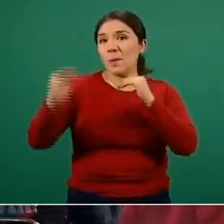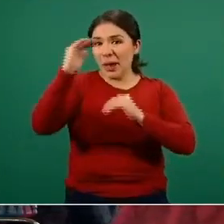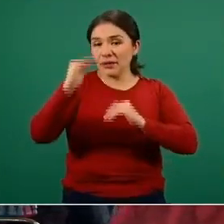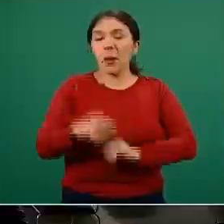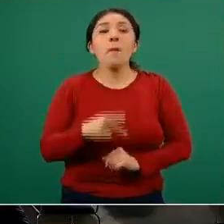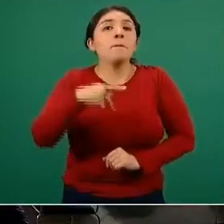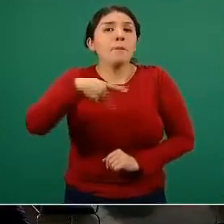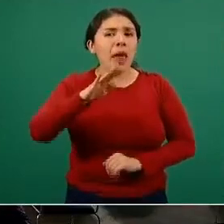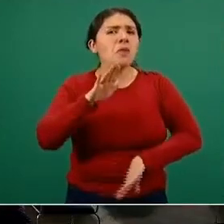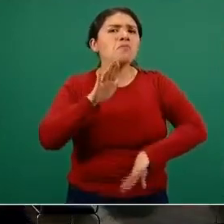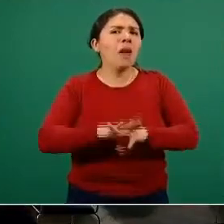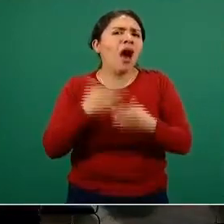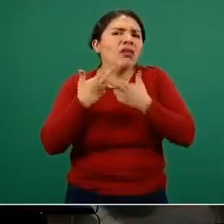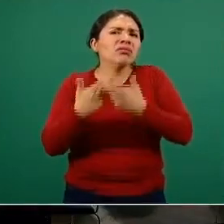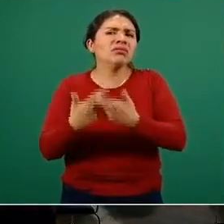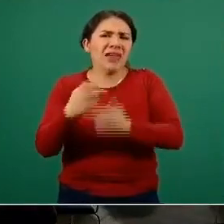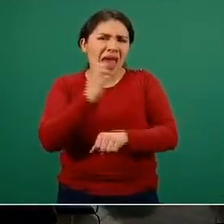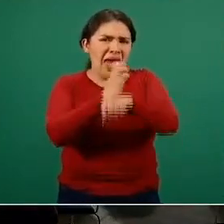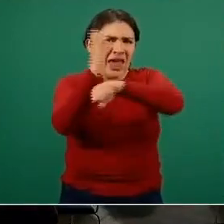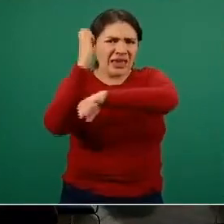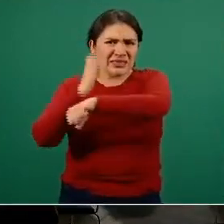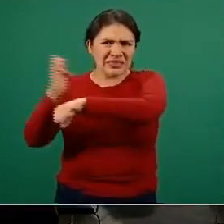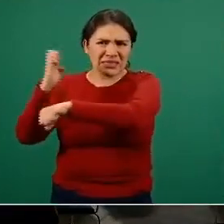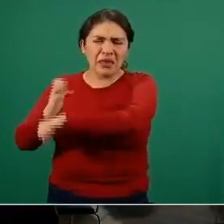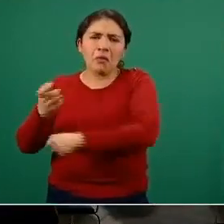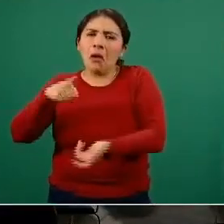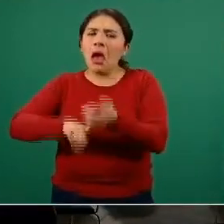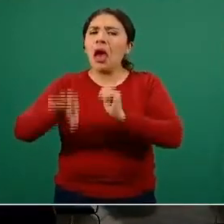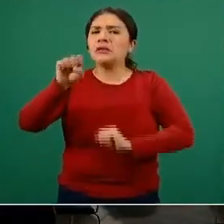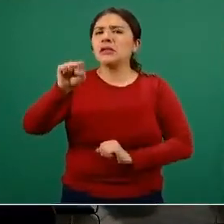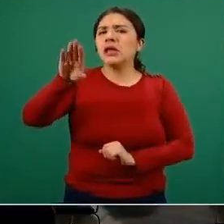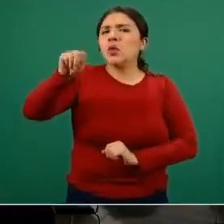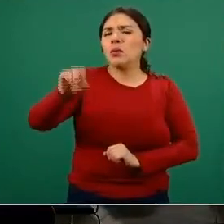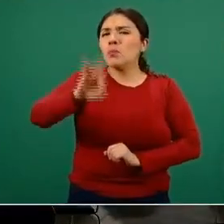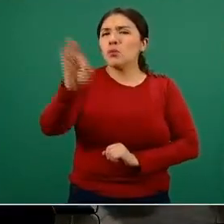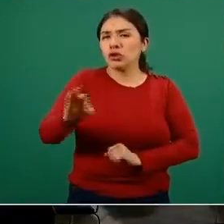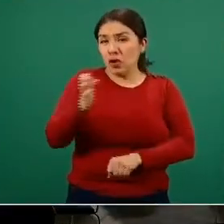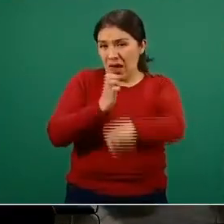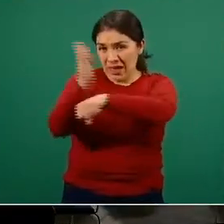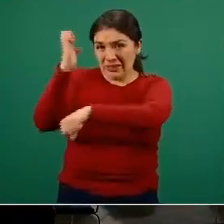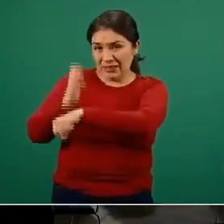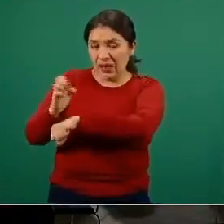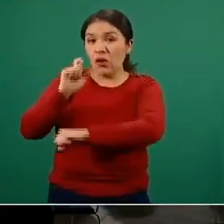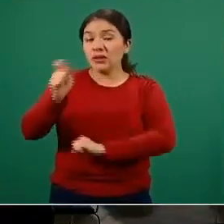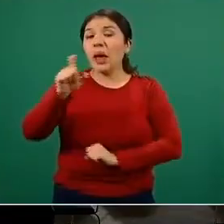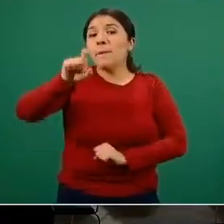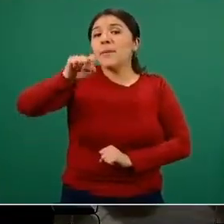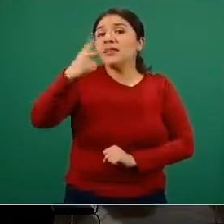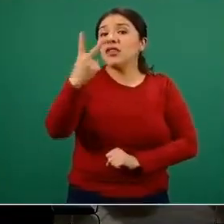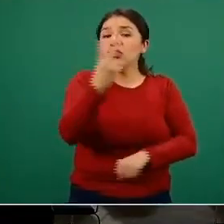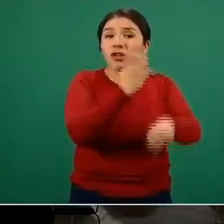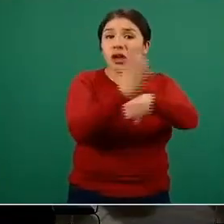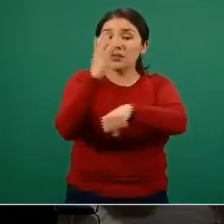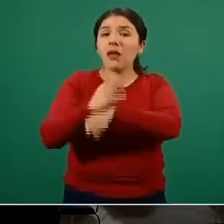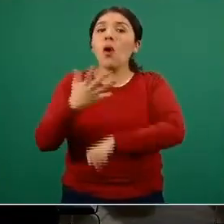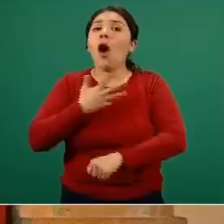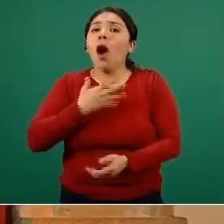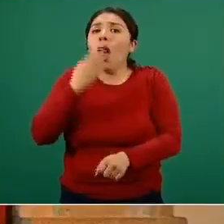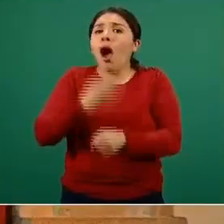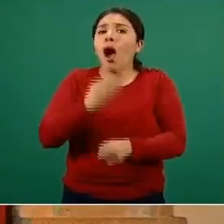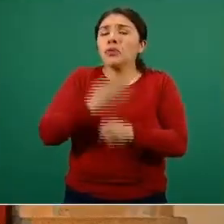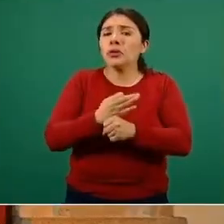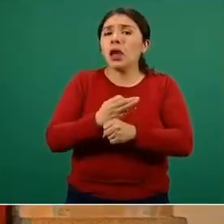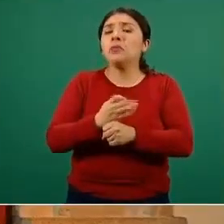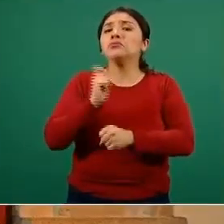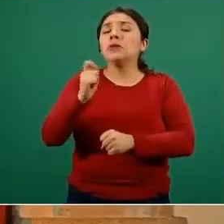Sin embargo, la gran mayoría de las entidades, y estamos hablando del 69 por ciento de ellas, es decir, 22, tienen en estos momentos